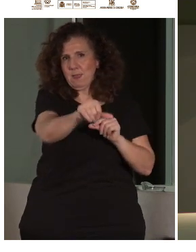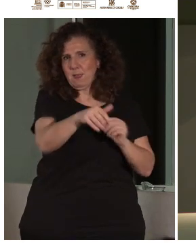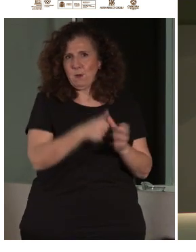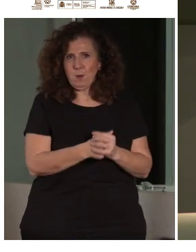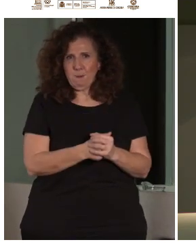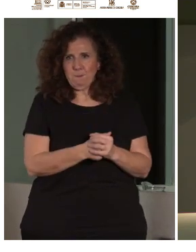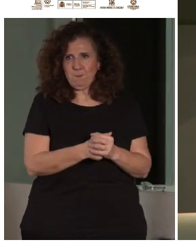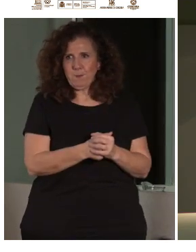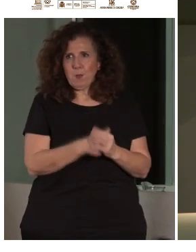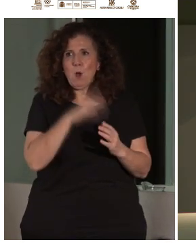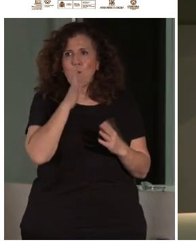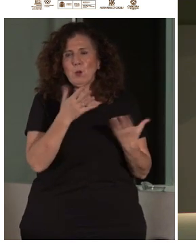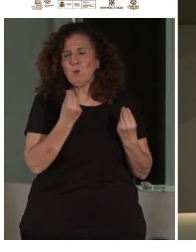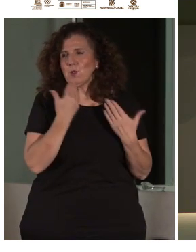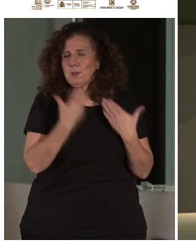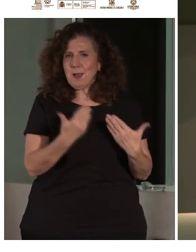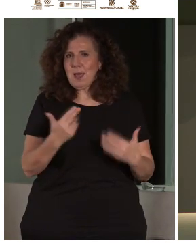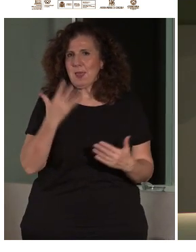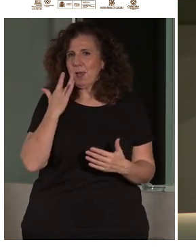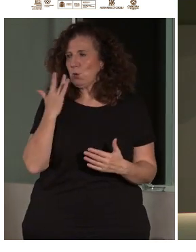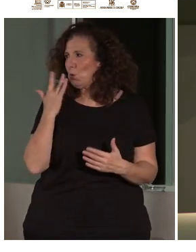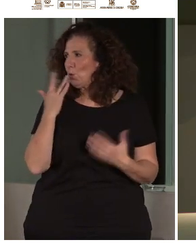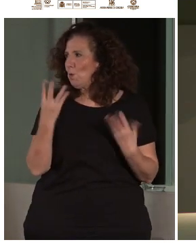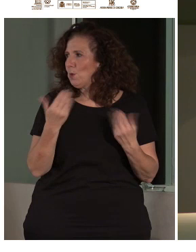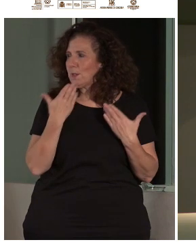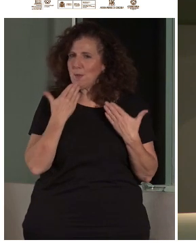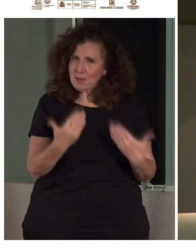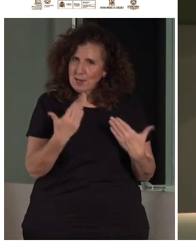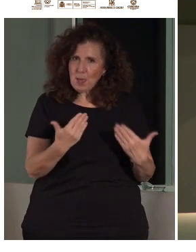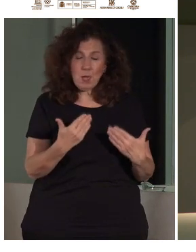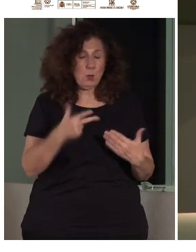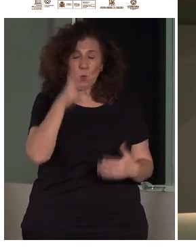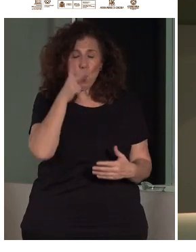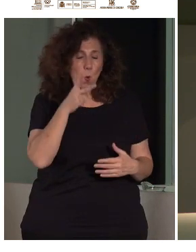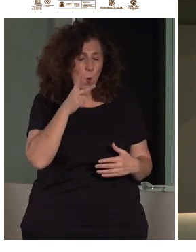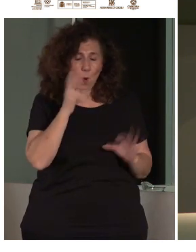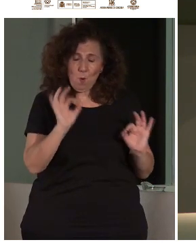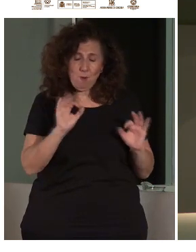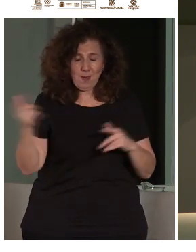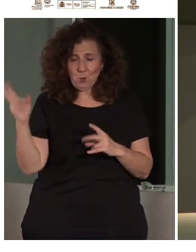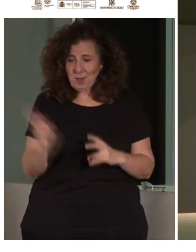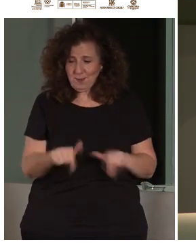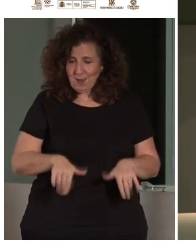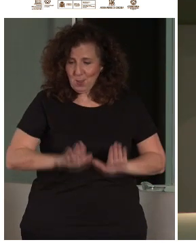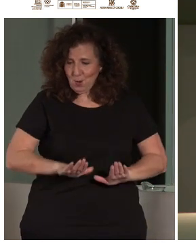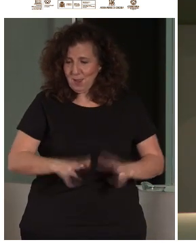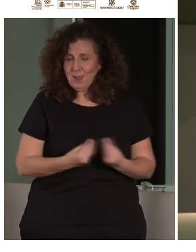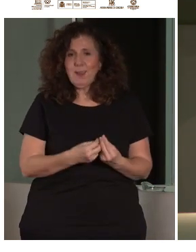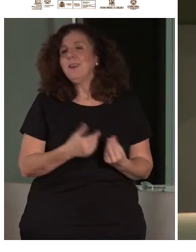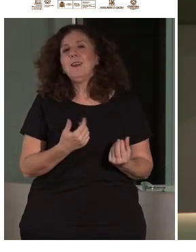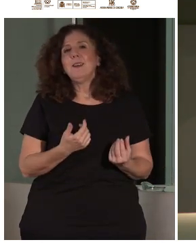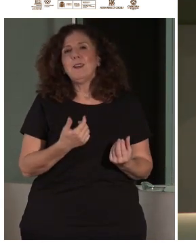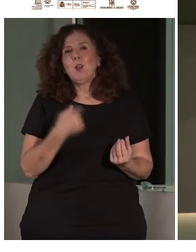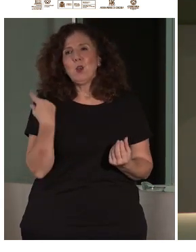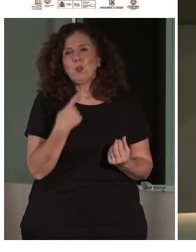Por eso, Jesús, muchísimas gracias. De verdad que lo que es un lujo es tenerte a ti aquí, la verdad. Tenemos tanto que aprender.